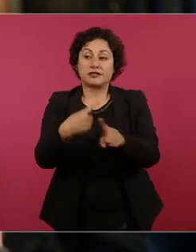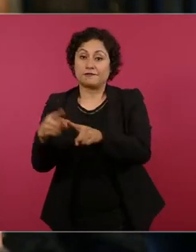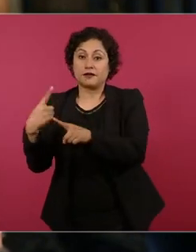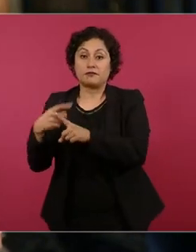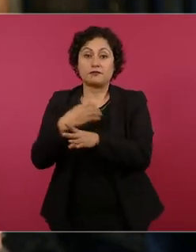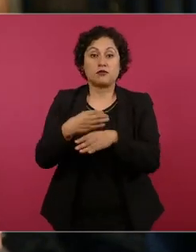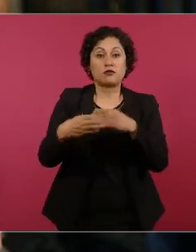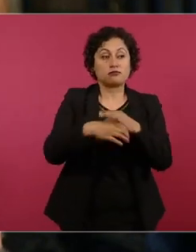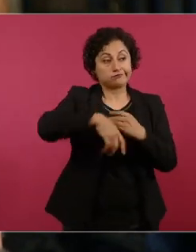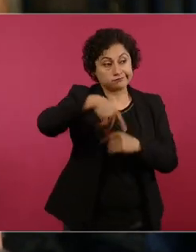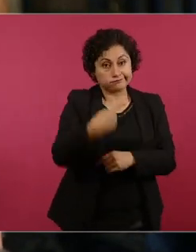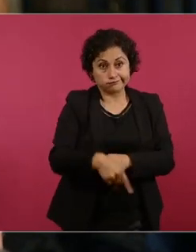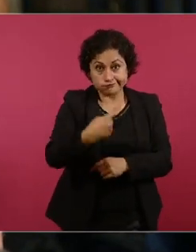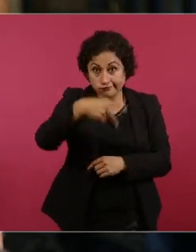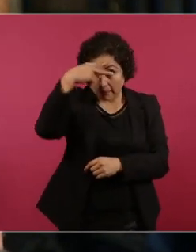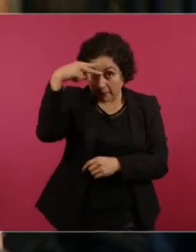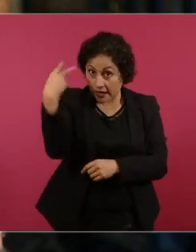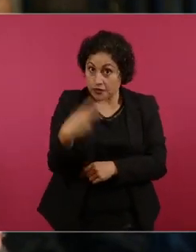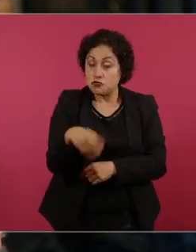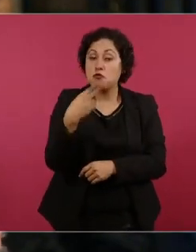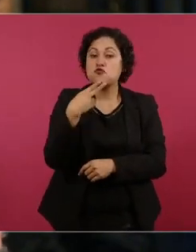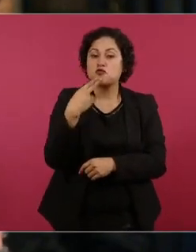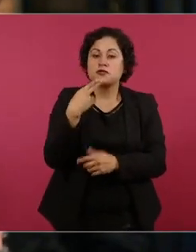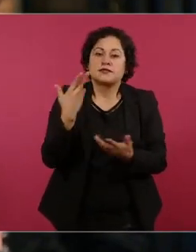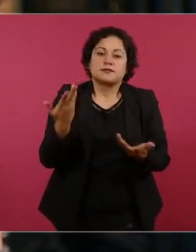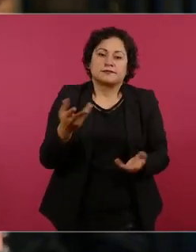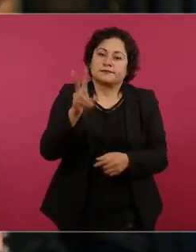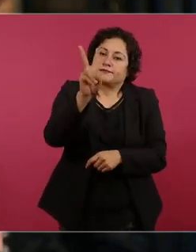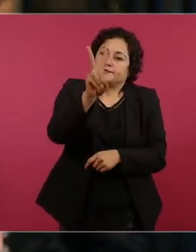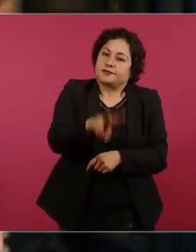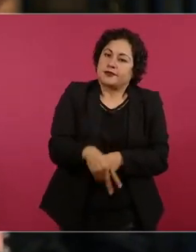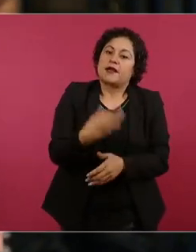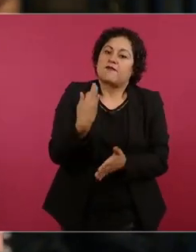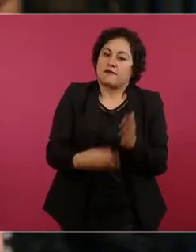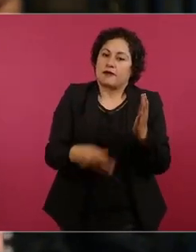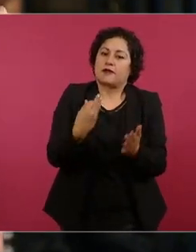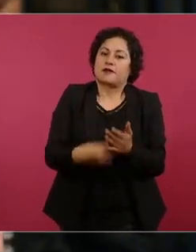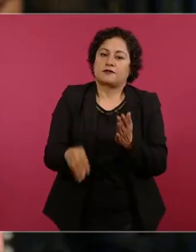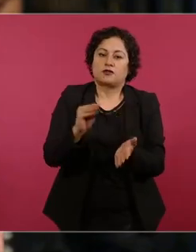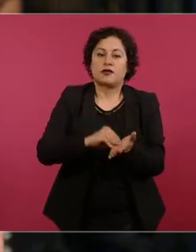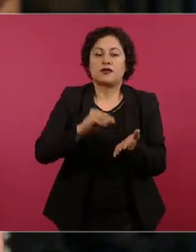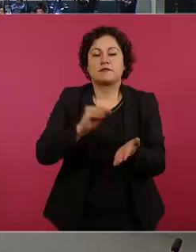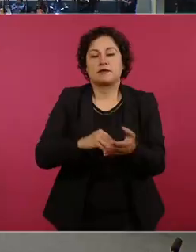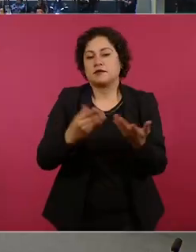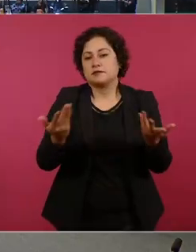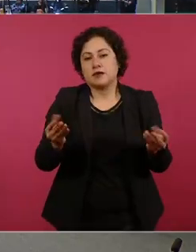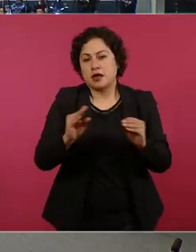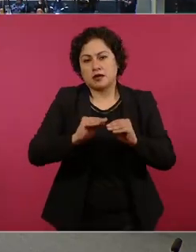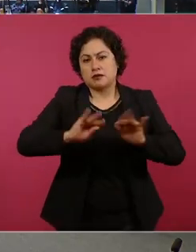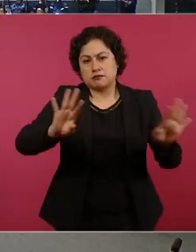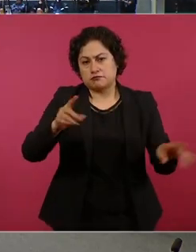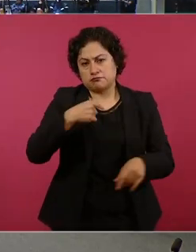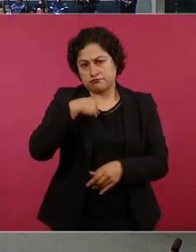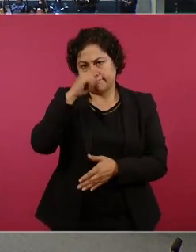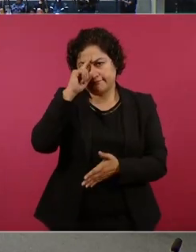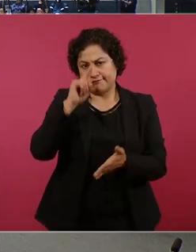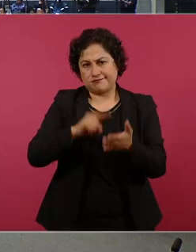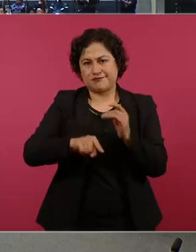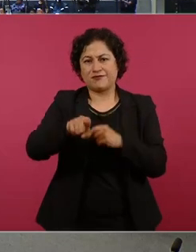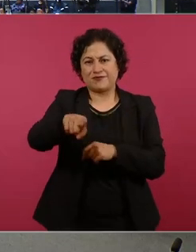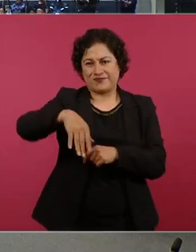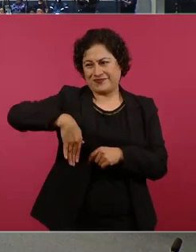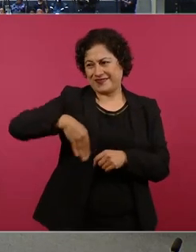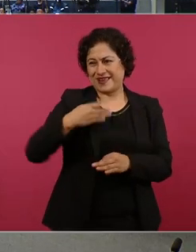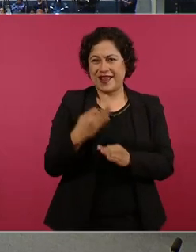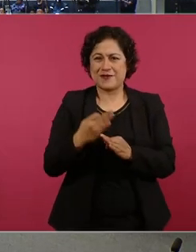muy cerca de que sea una una realidad tangible y creo que es fundamental hemos visto aquí lo acaba de presentar el procurador